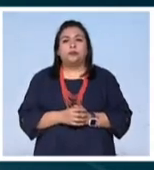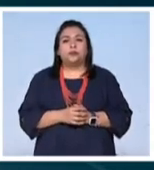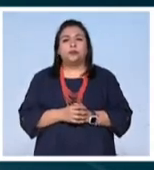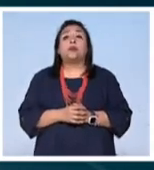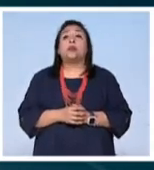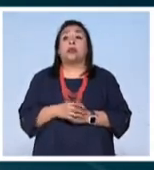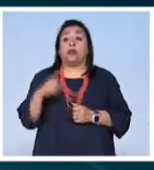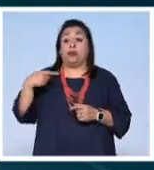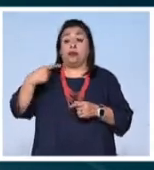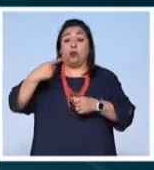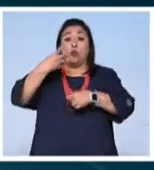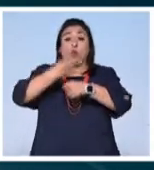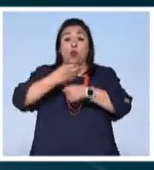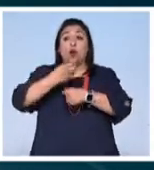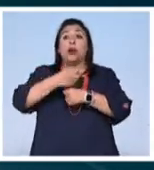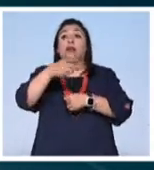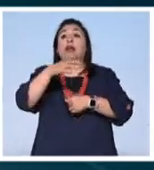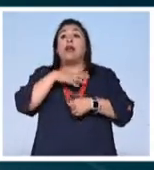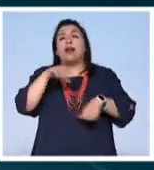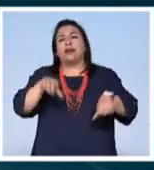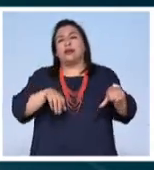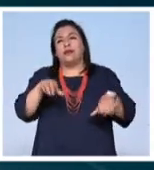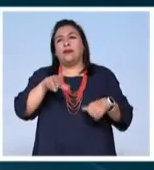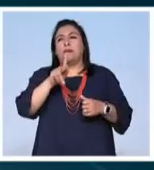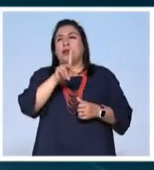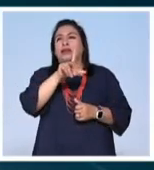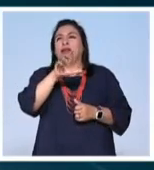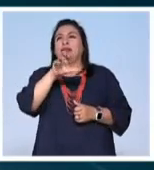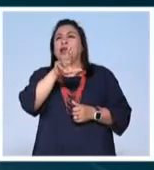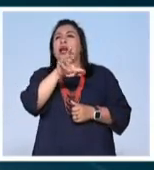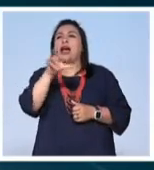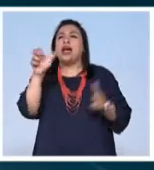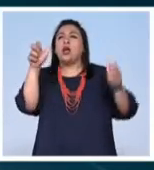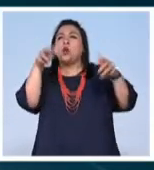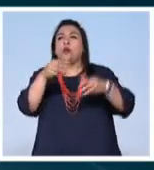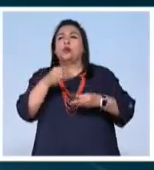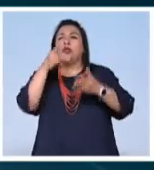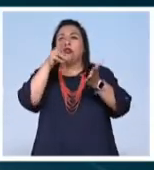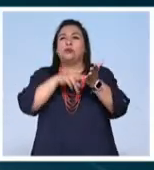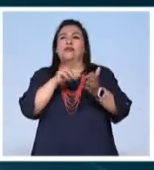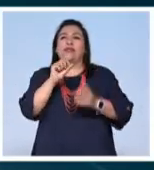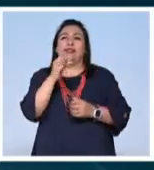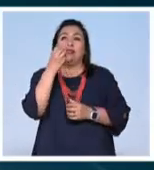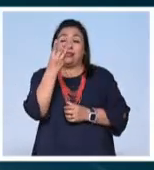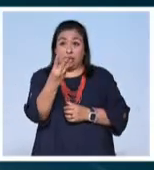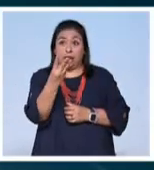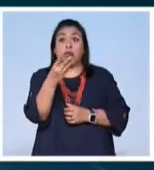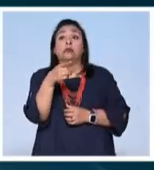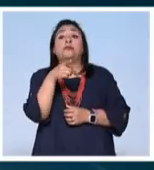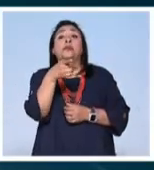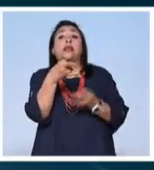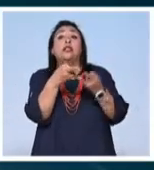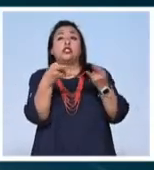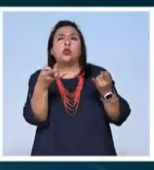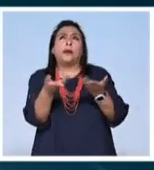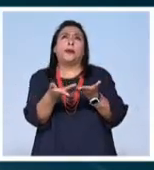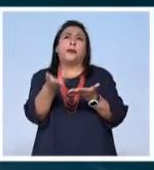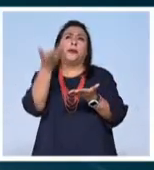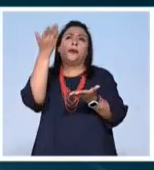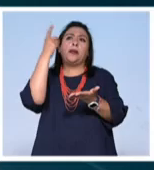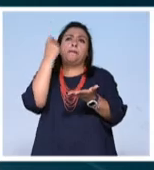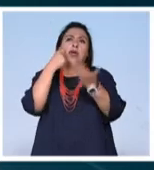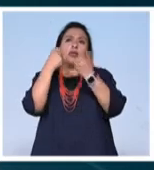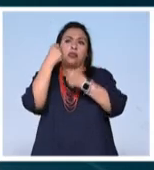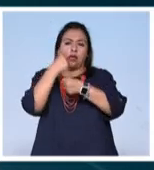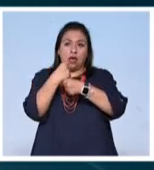Por cuarta ocasión se llevan a cabo las Jornadas Pellicerianas Encuentro de Poesía 2023 y cuya historia se remonta a más de